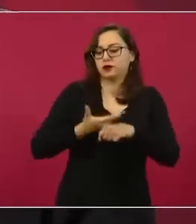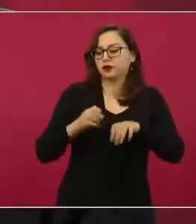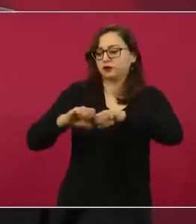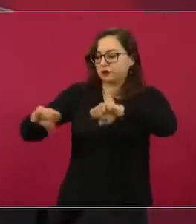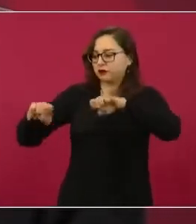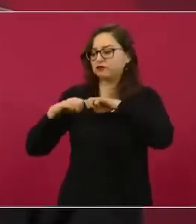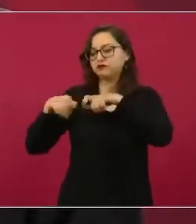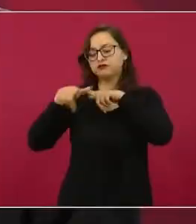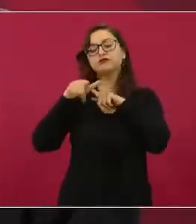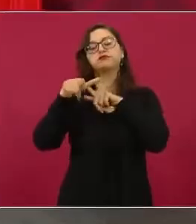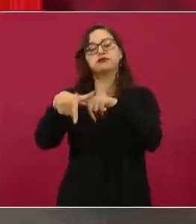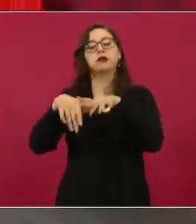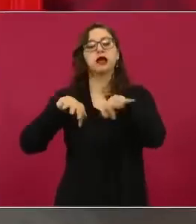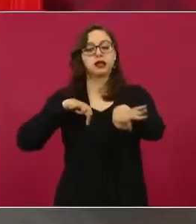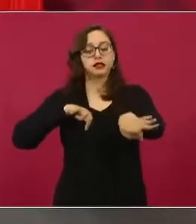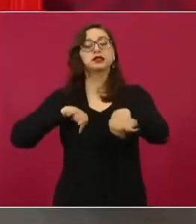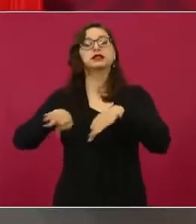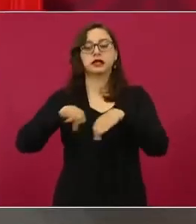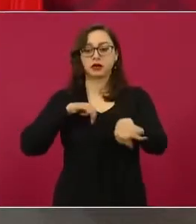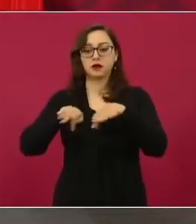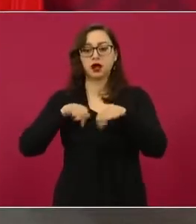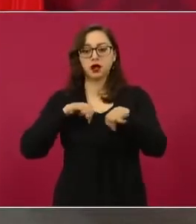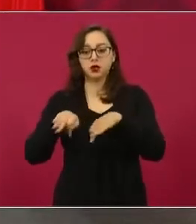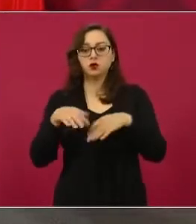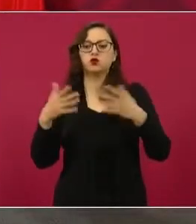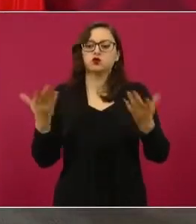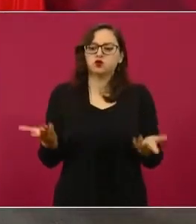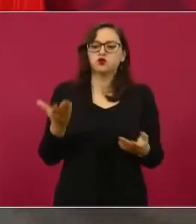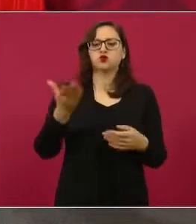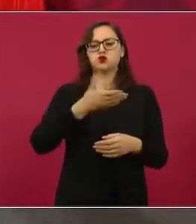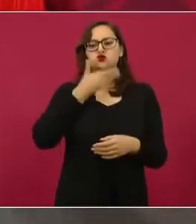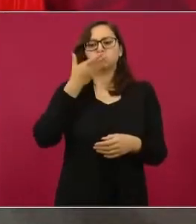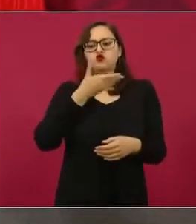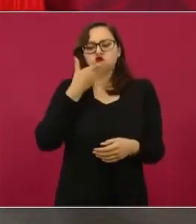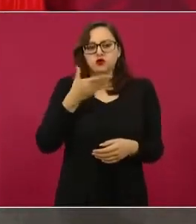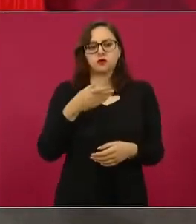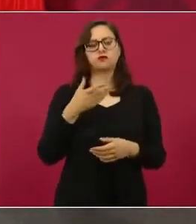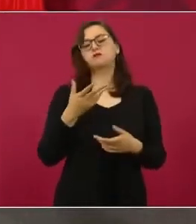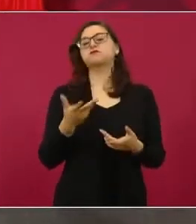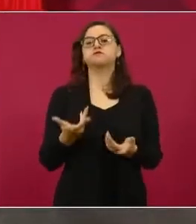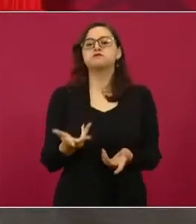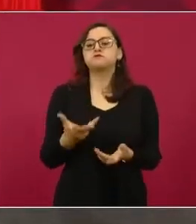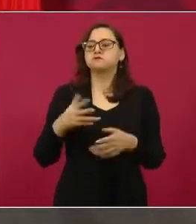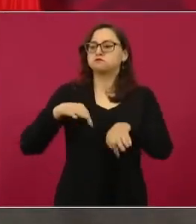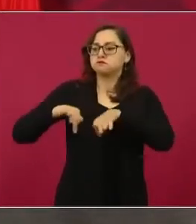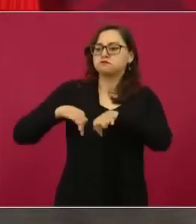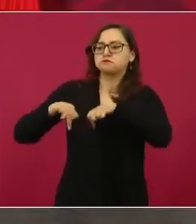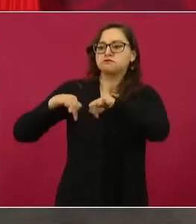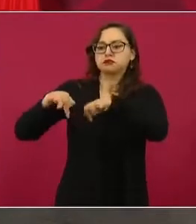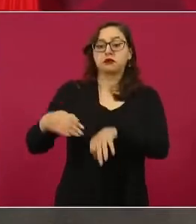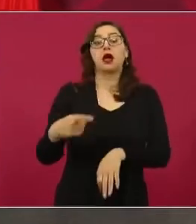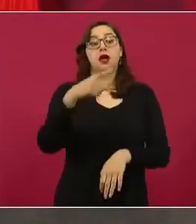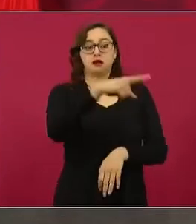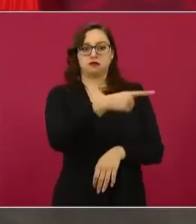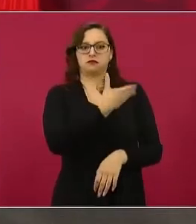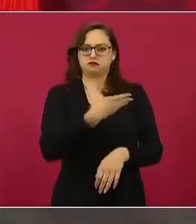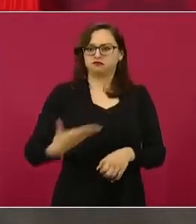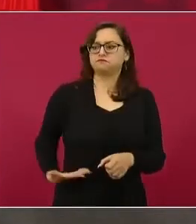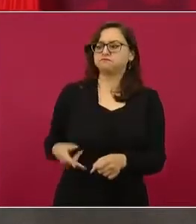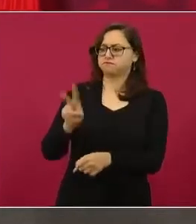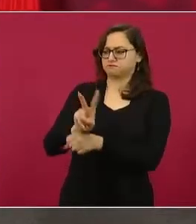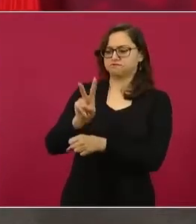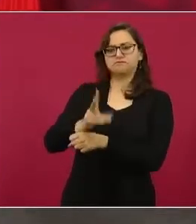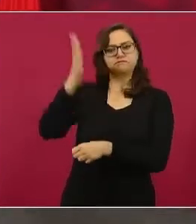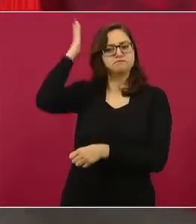trabajo de los asuntos normales bajo su conducción. Él está conduciendo los trabajos del equipo